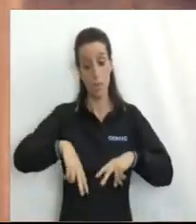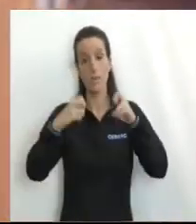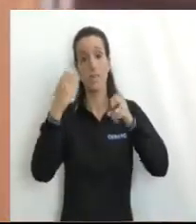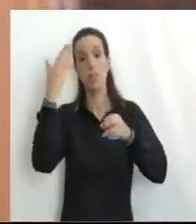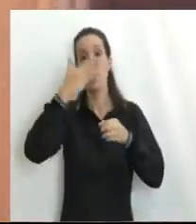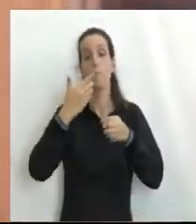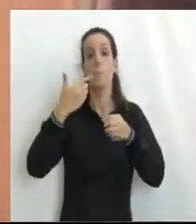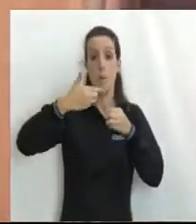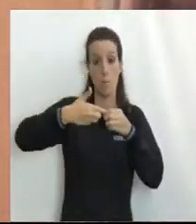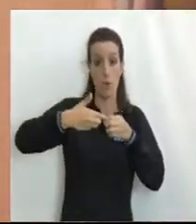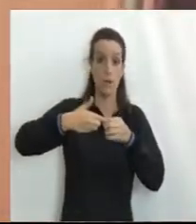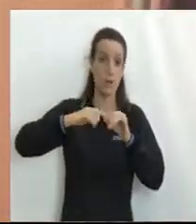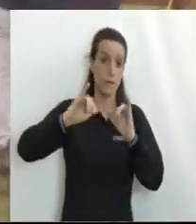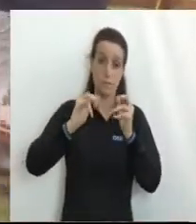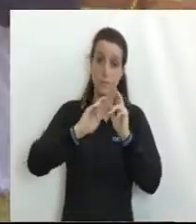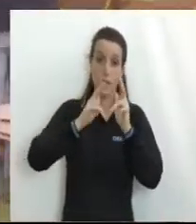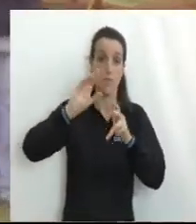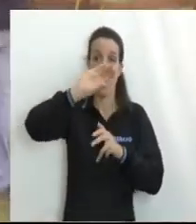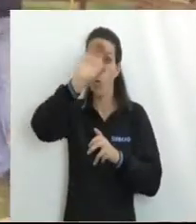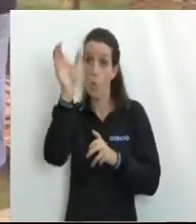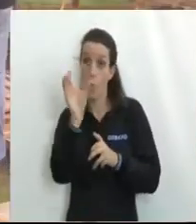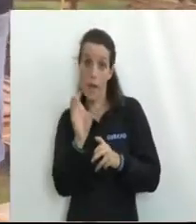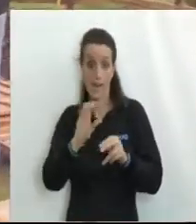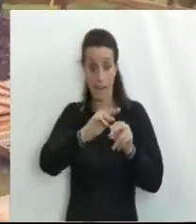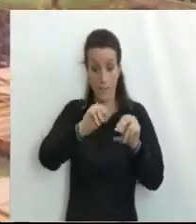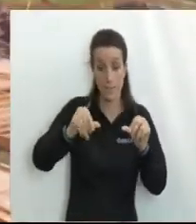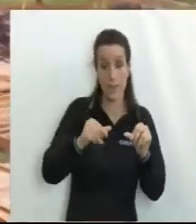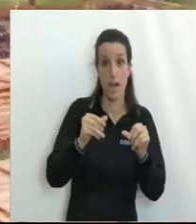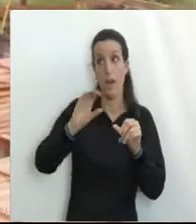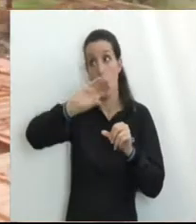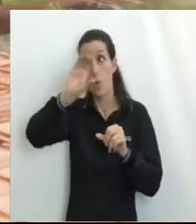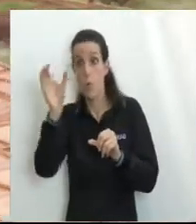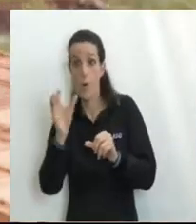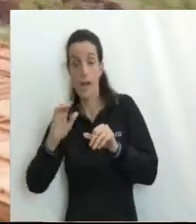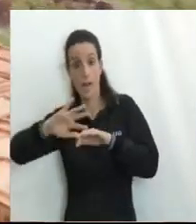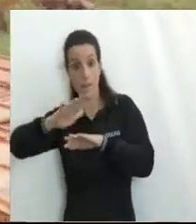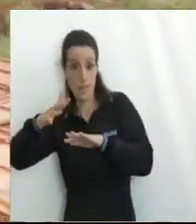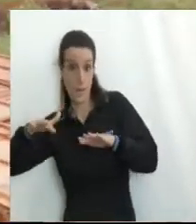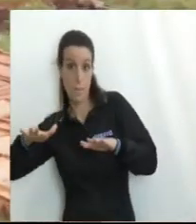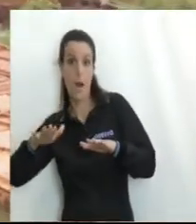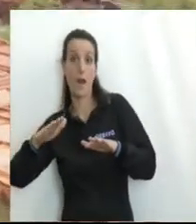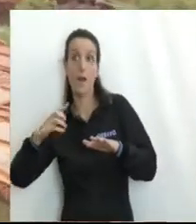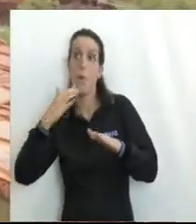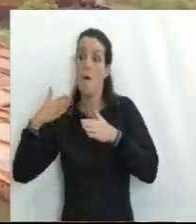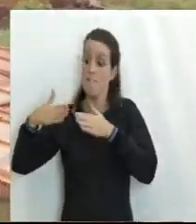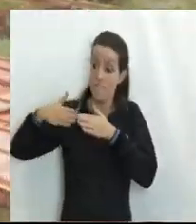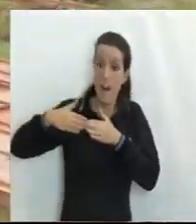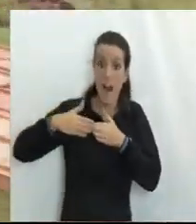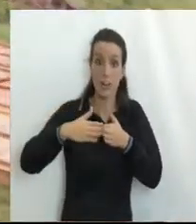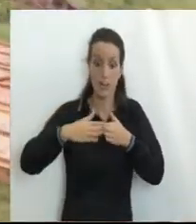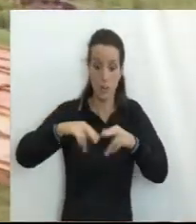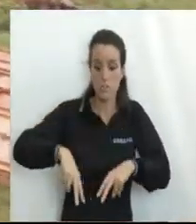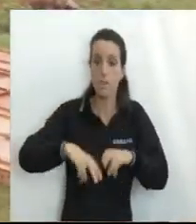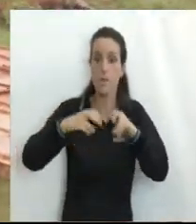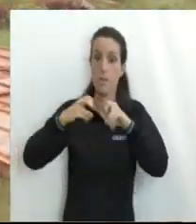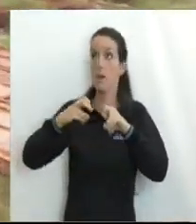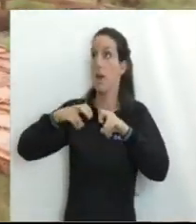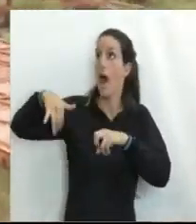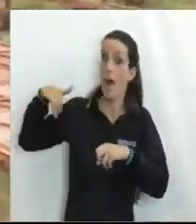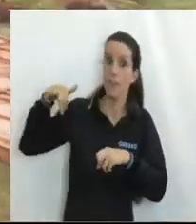En nuestro país la exploración de petróleo Se realiza en las cuencas sedimentarias Tanto en tierra como en mar Empleando diferentes tecnologías